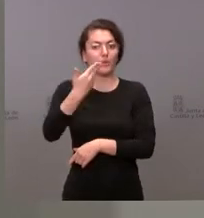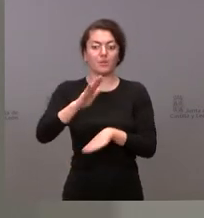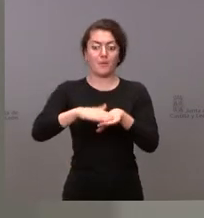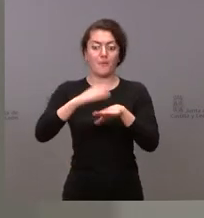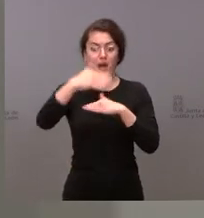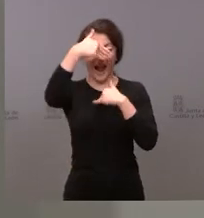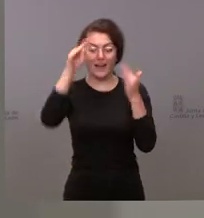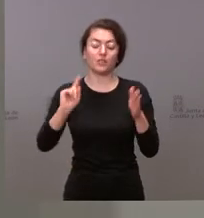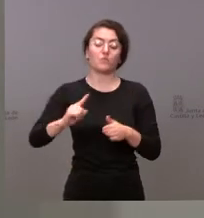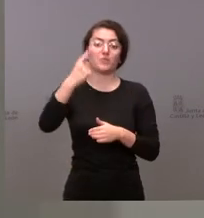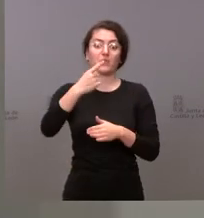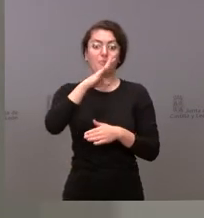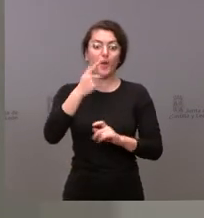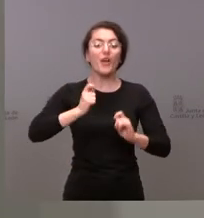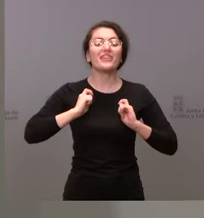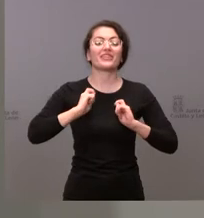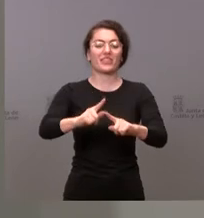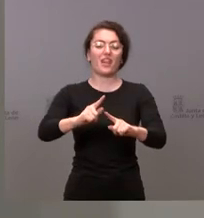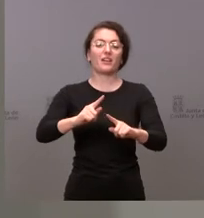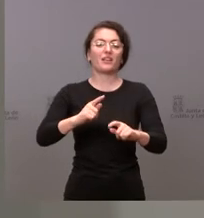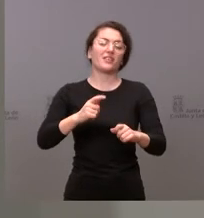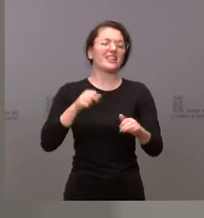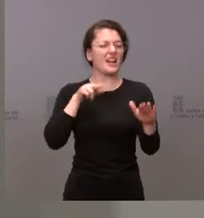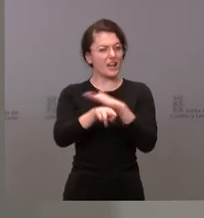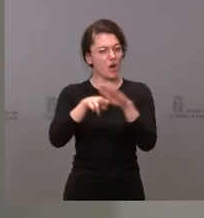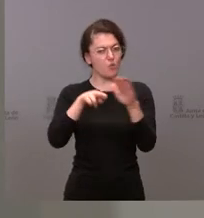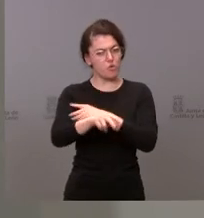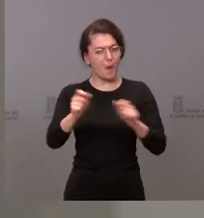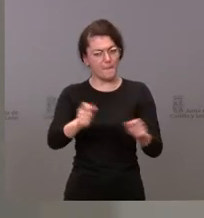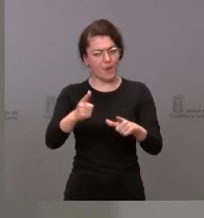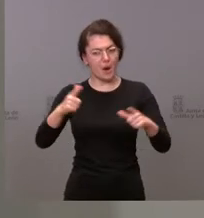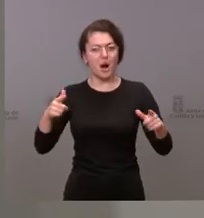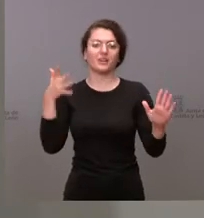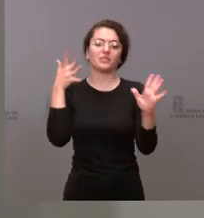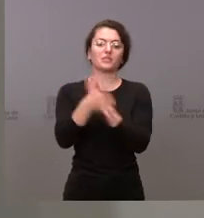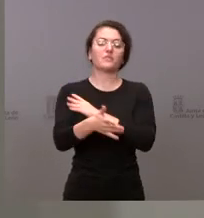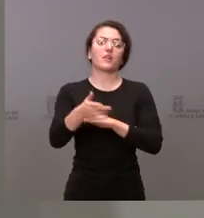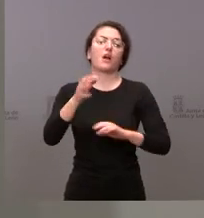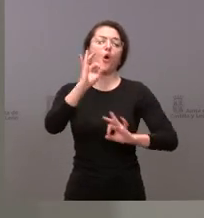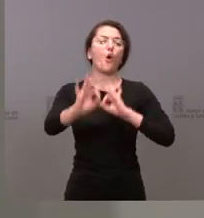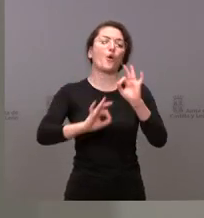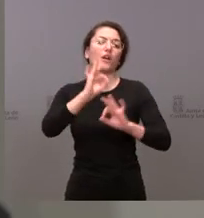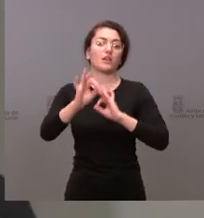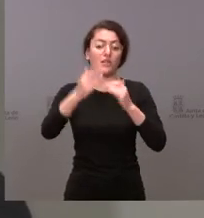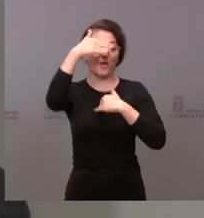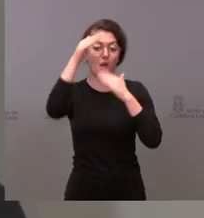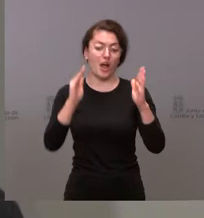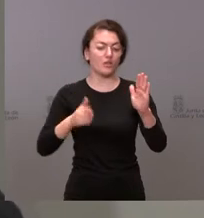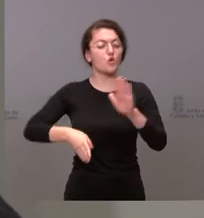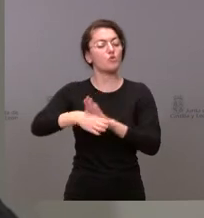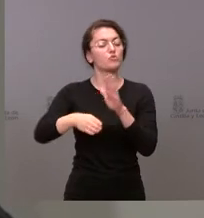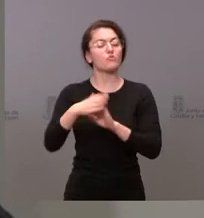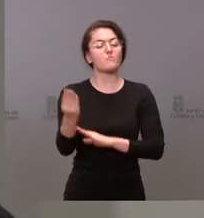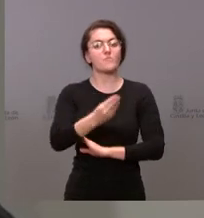de atención primaria porque va a dotar de muchos más medios de muchos más recursos y nos va a permitir una mejor organización de nuestra atención continuada que es